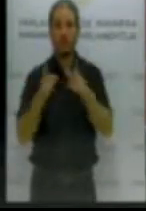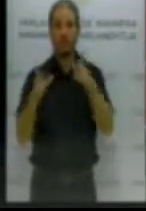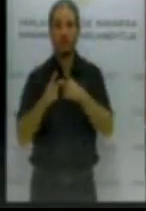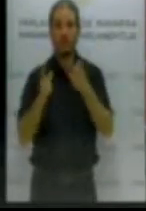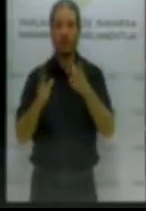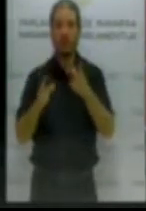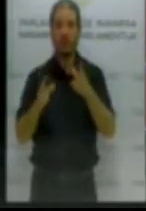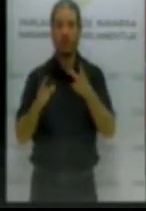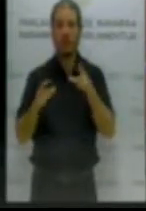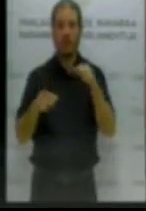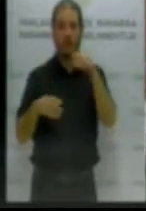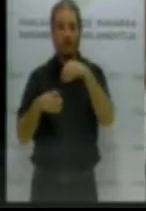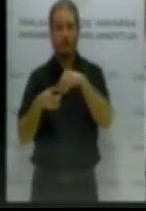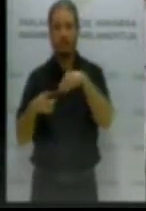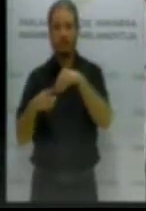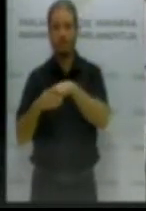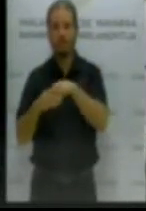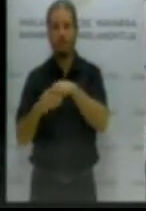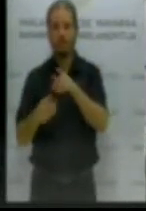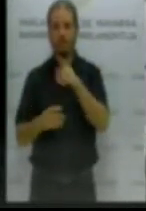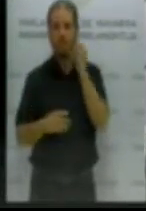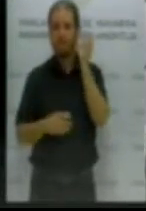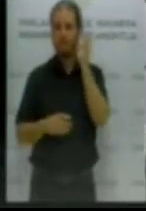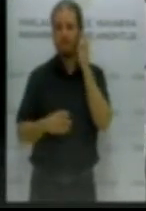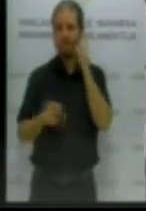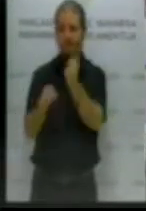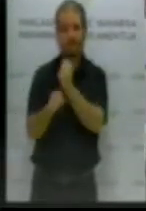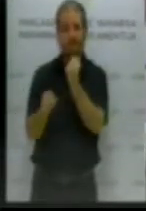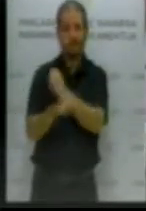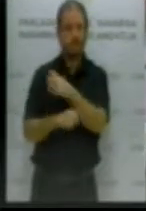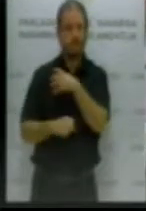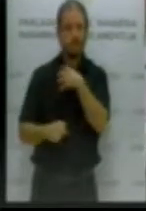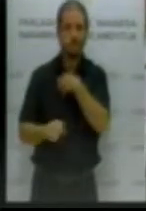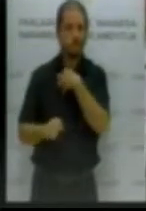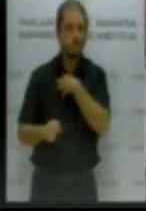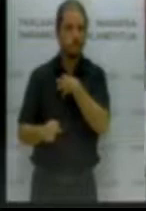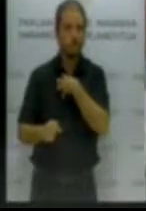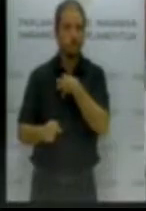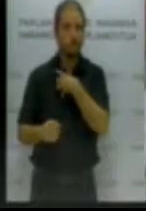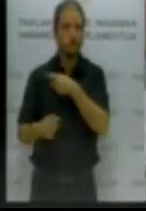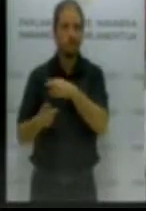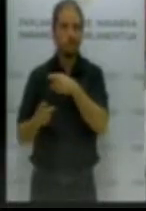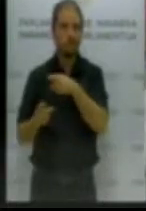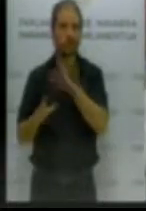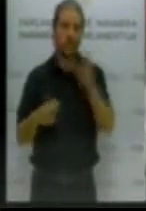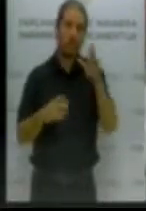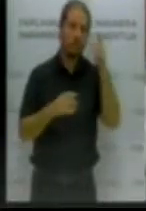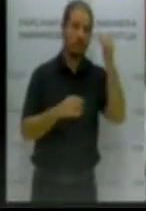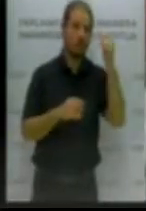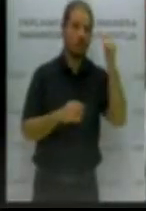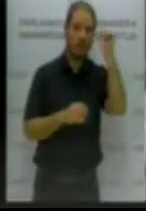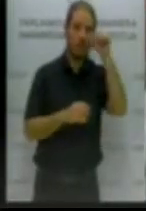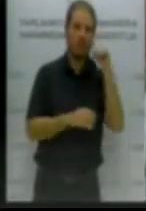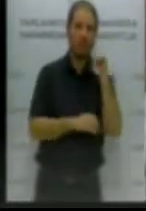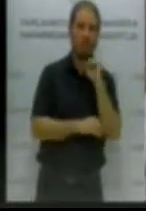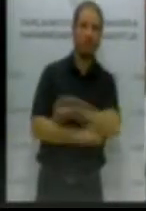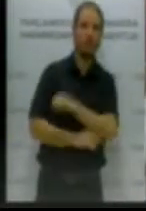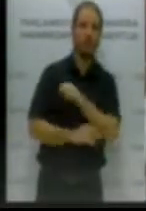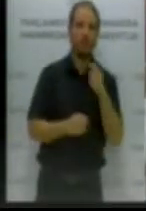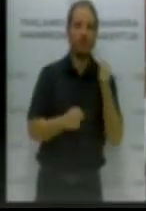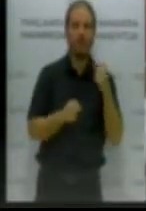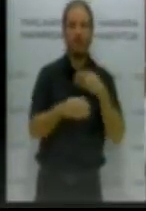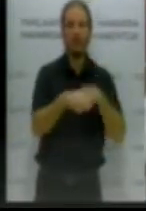no accedían al mercado de trabajo como lo hacían los hombres, en los que las mujeres